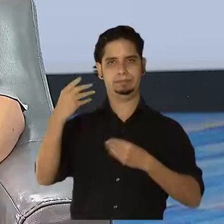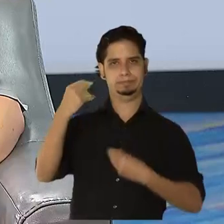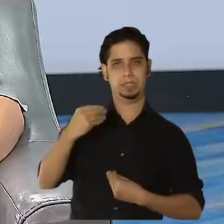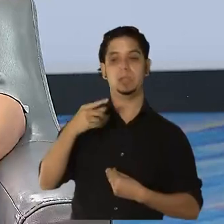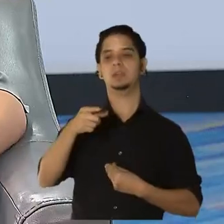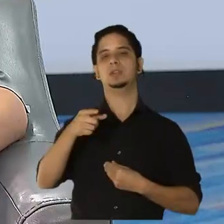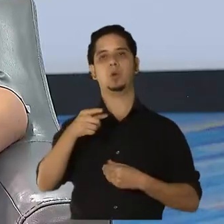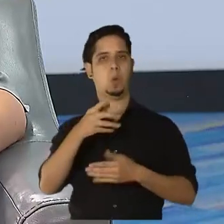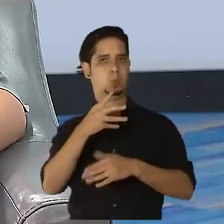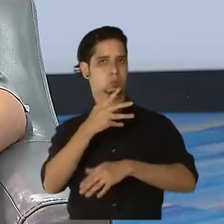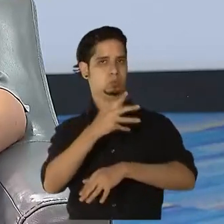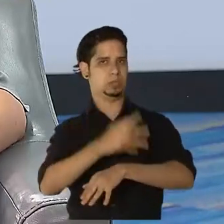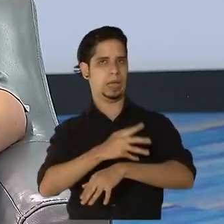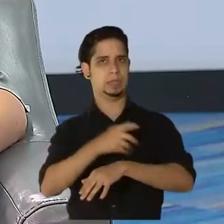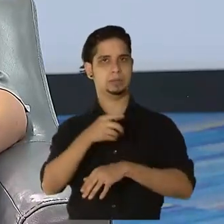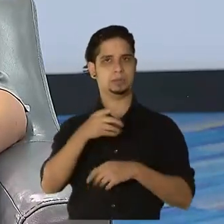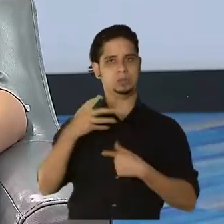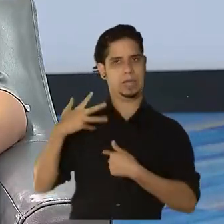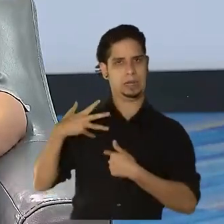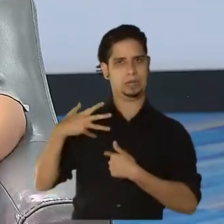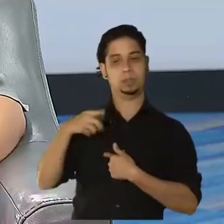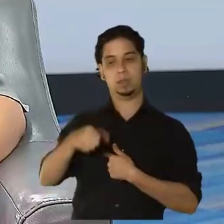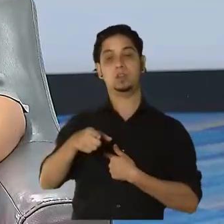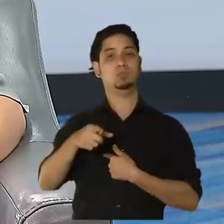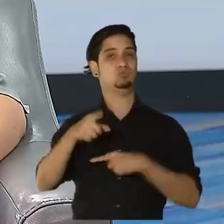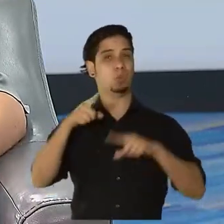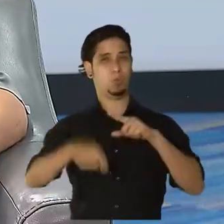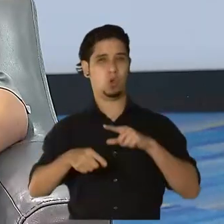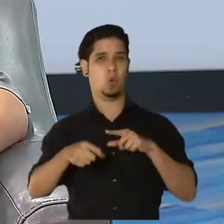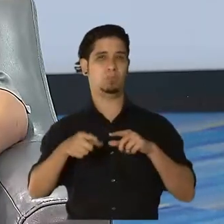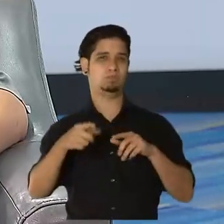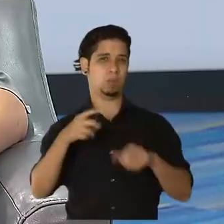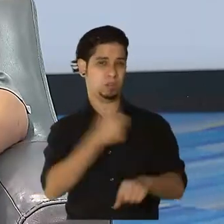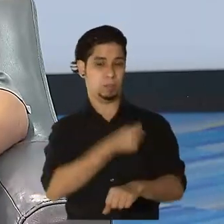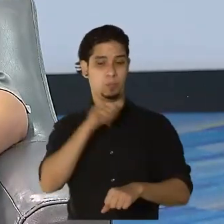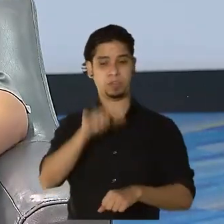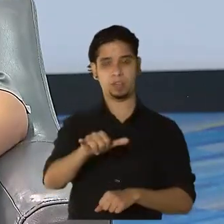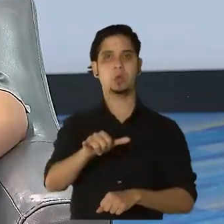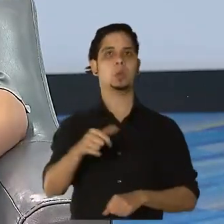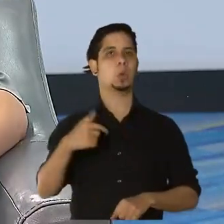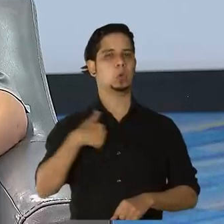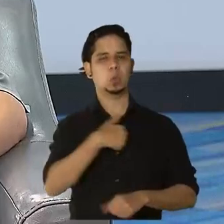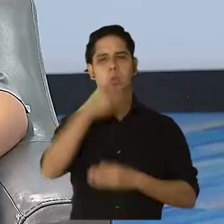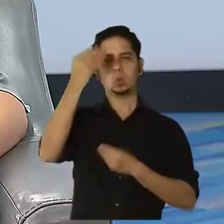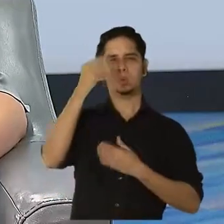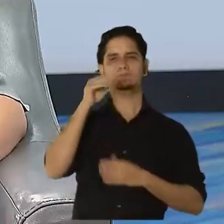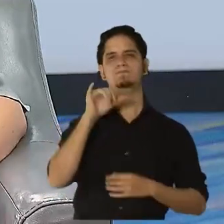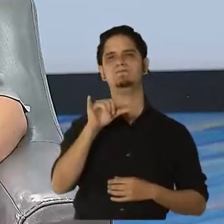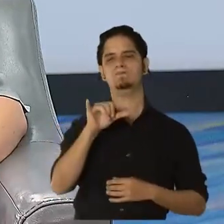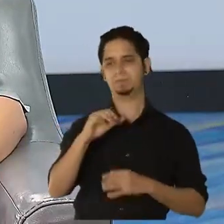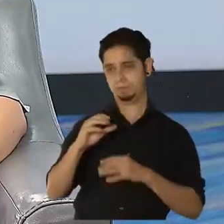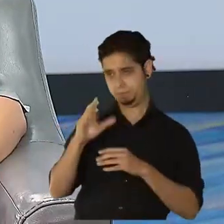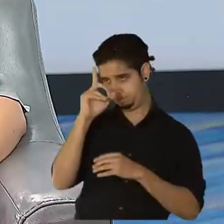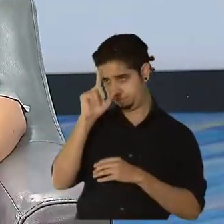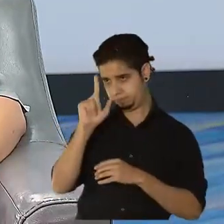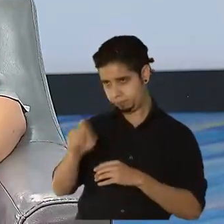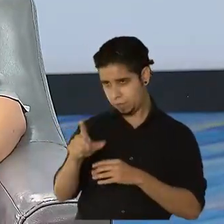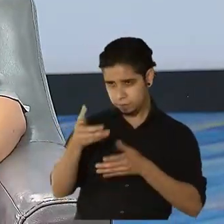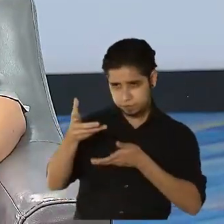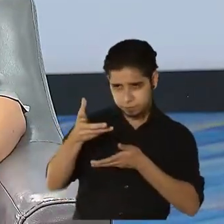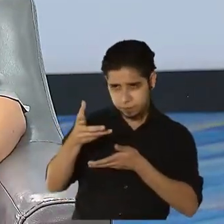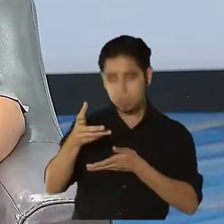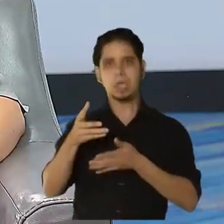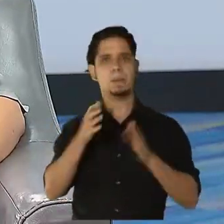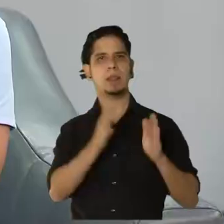hay algunos que no se han podido vacunar por esas razones. Usualmente nos enteramos, nos comunicamos con ellos y planificamos que se puedan